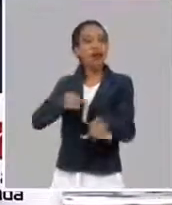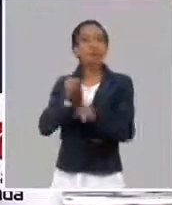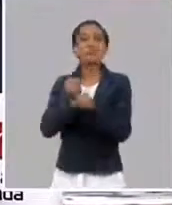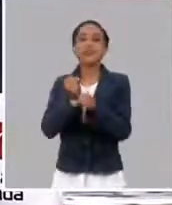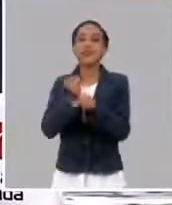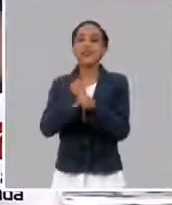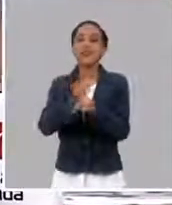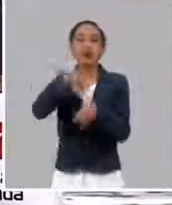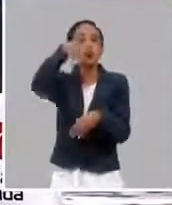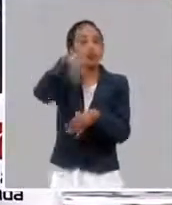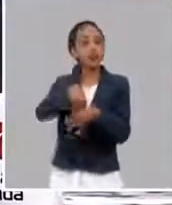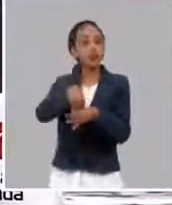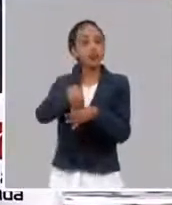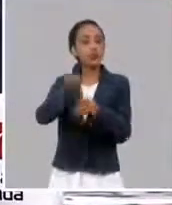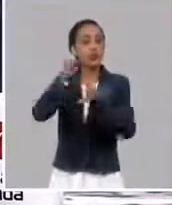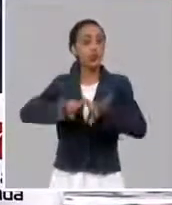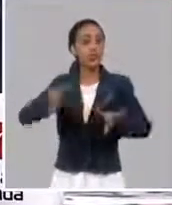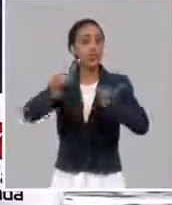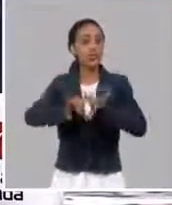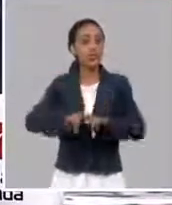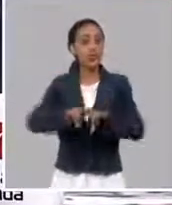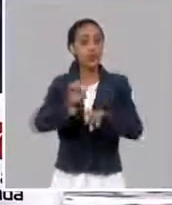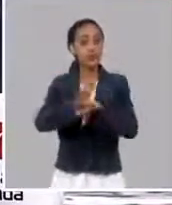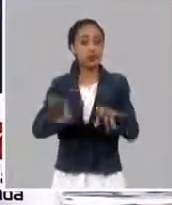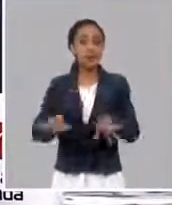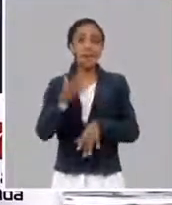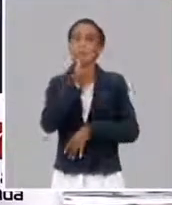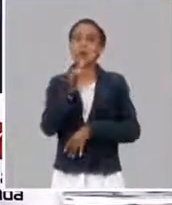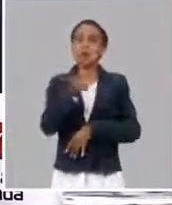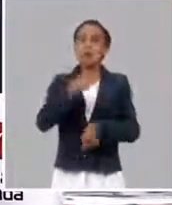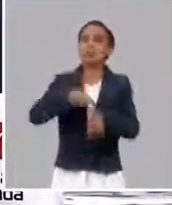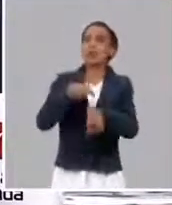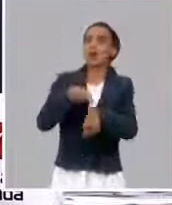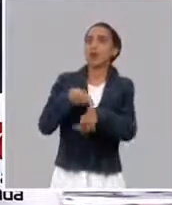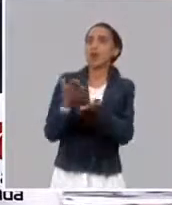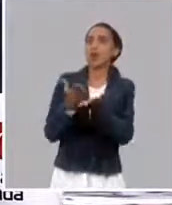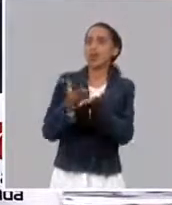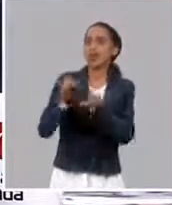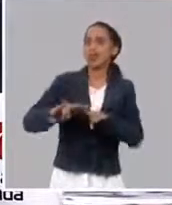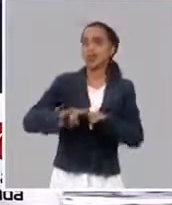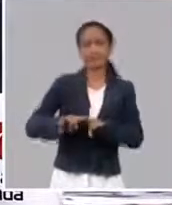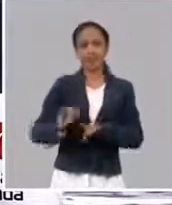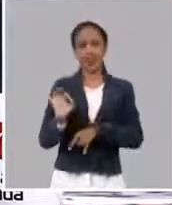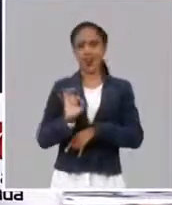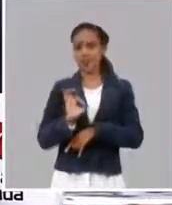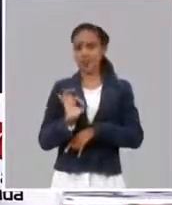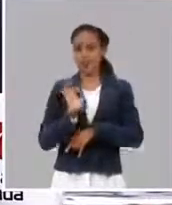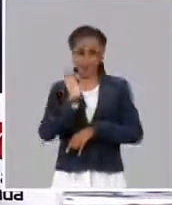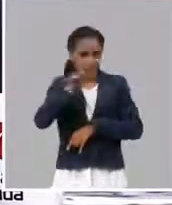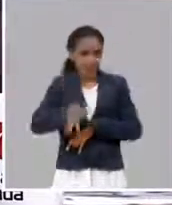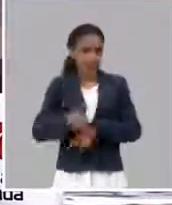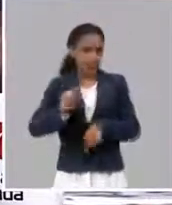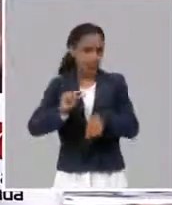de aislamiento haciendo el trabajo en la UCI con mucho entusiasmo, como si llevaran un tiempo grande ya en la